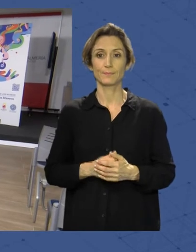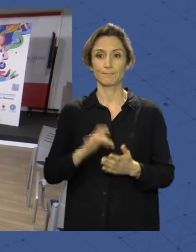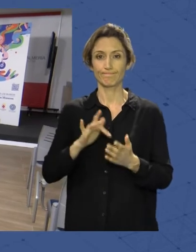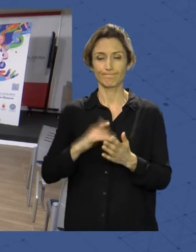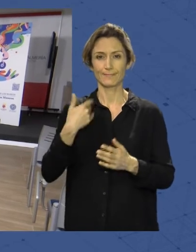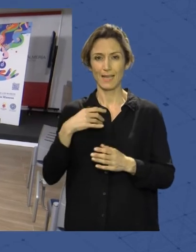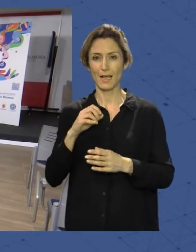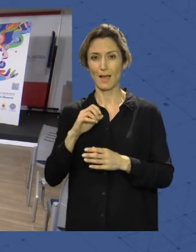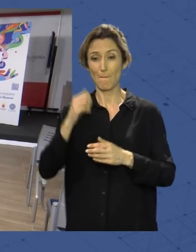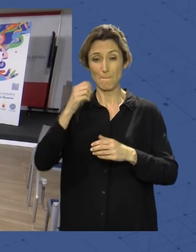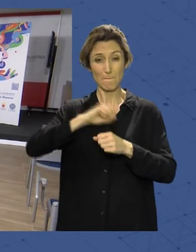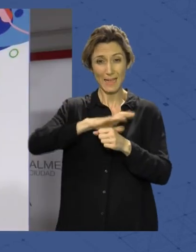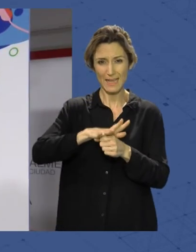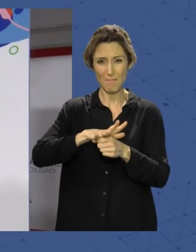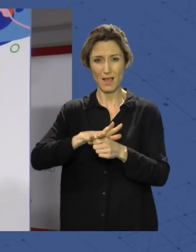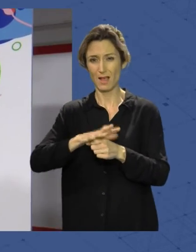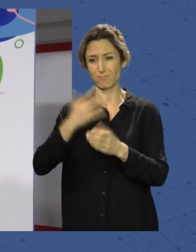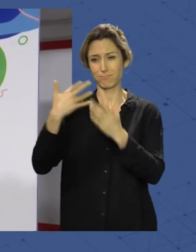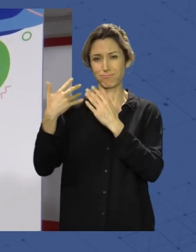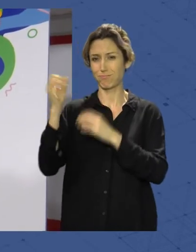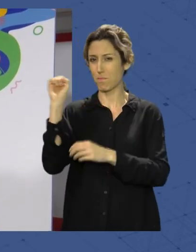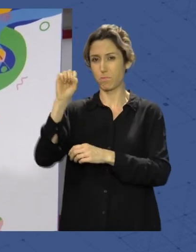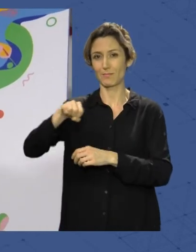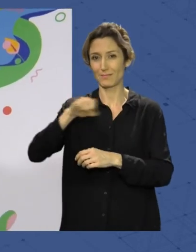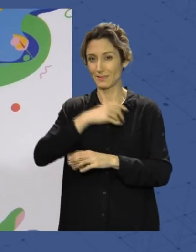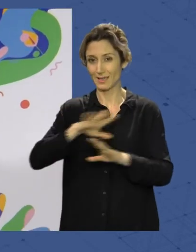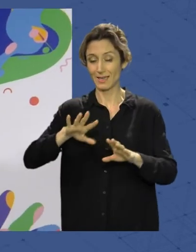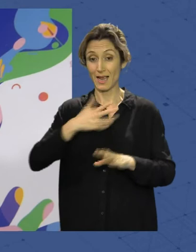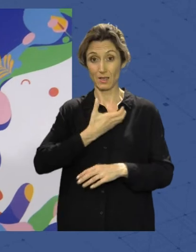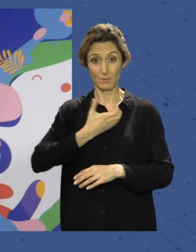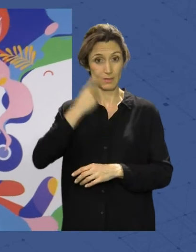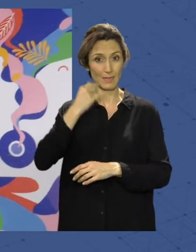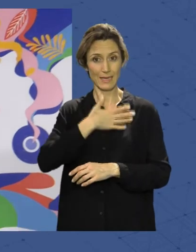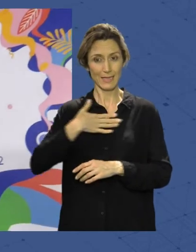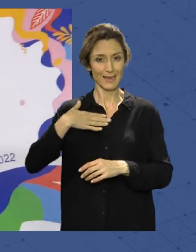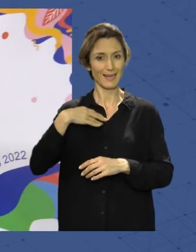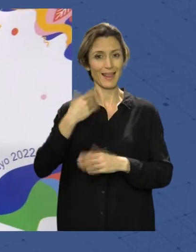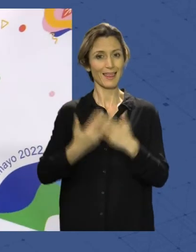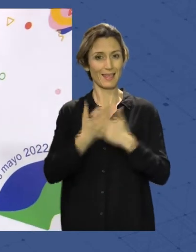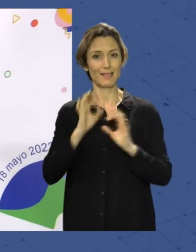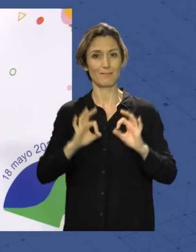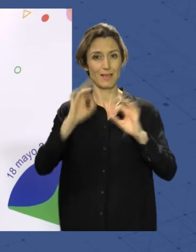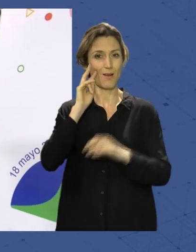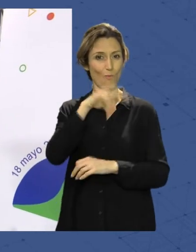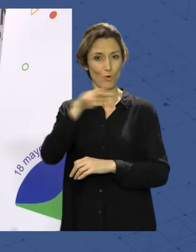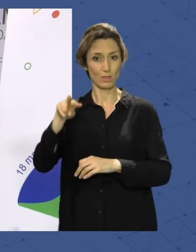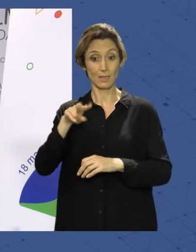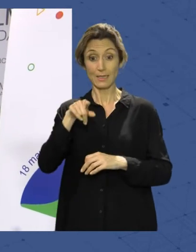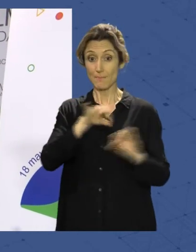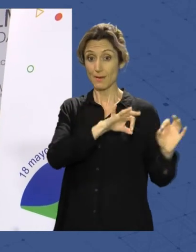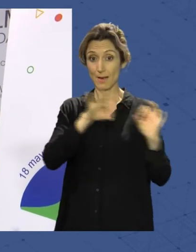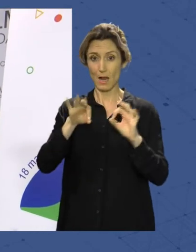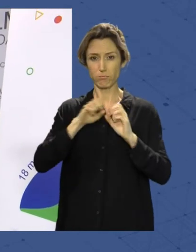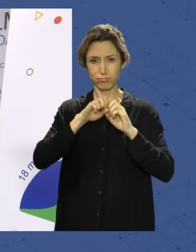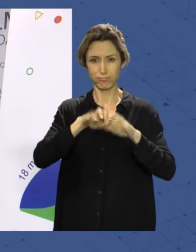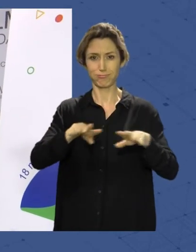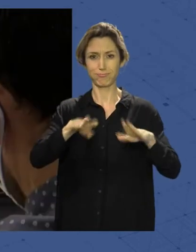duro de la pandemia el Ayuntamiento de Almería quiere celebrar por todo lo alto el Día de los Museos. Para ello ha preparado un extenso